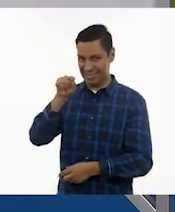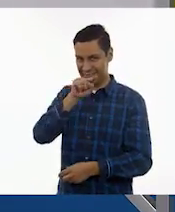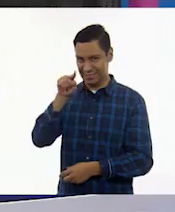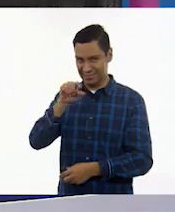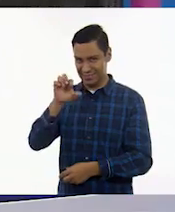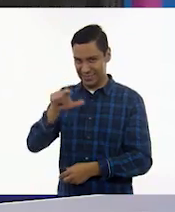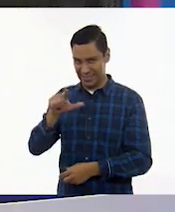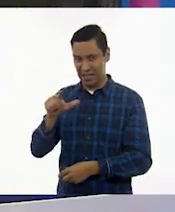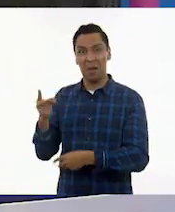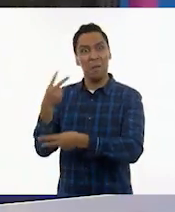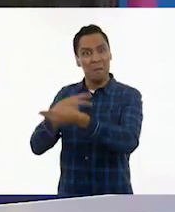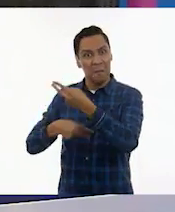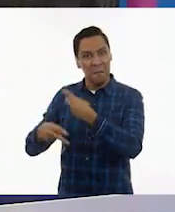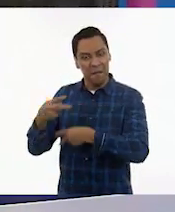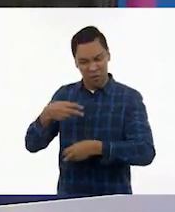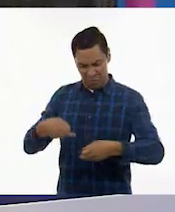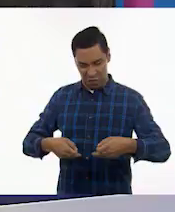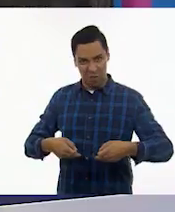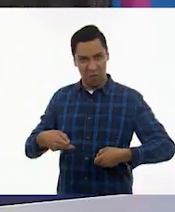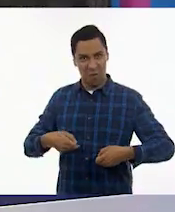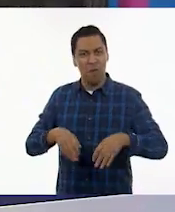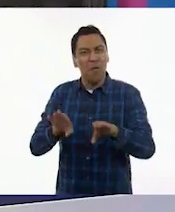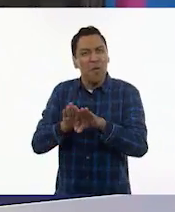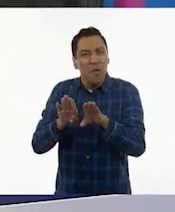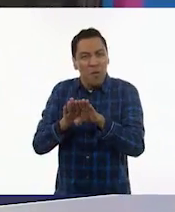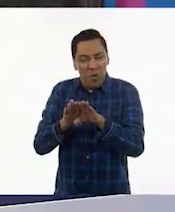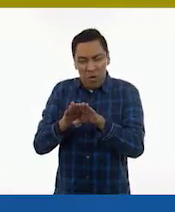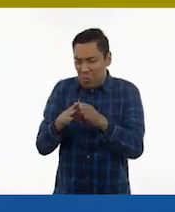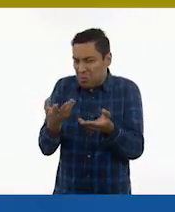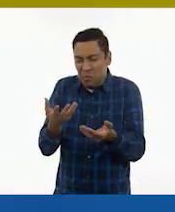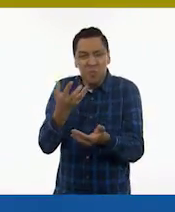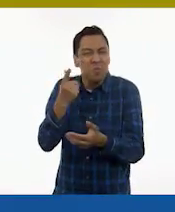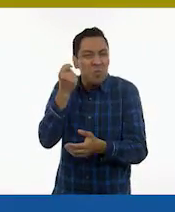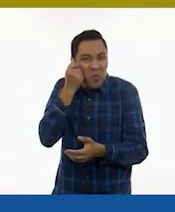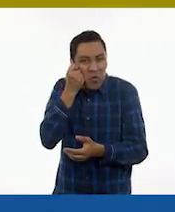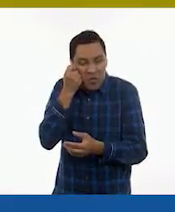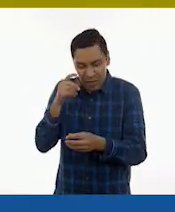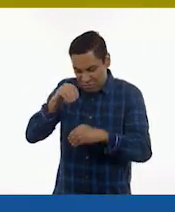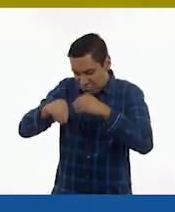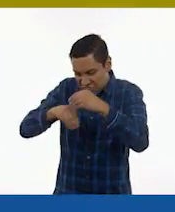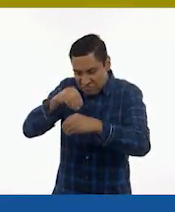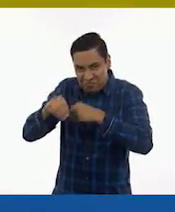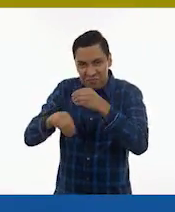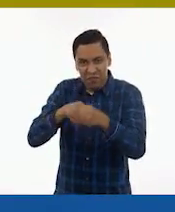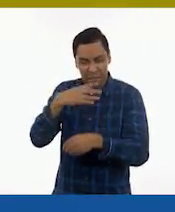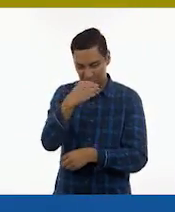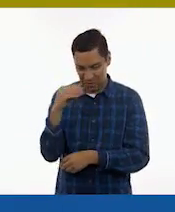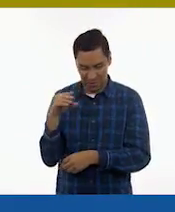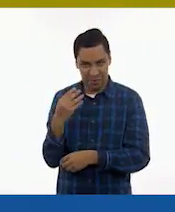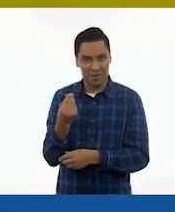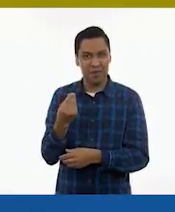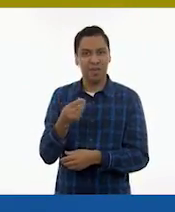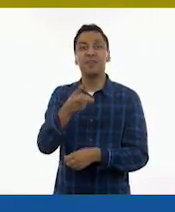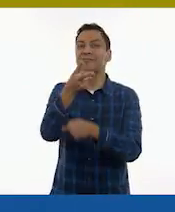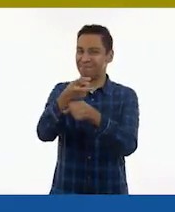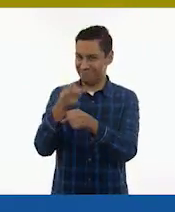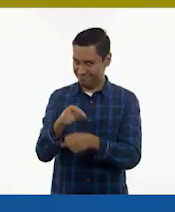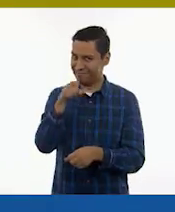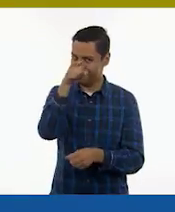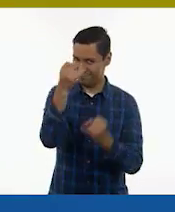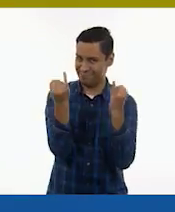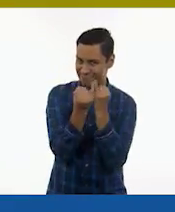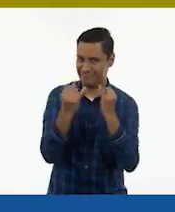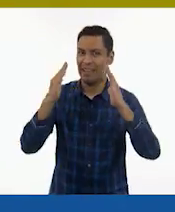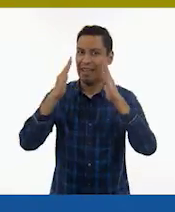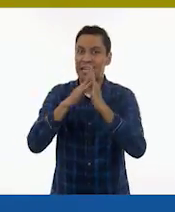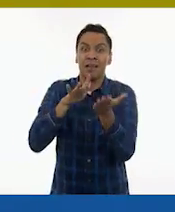hermosa lo que es colaborar, incluso con pequeñas cositas, ¿verdad? Exacto. Y vamos a invitar a nuestros amigos a que sigan colaborando en